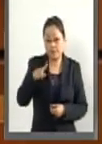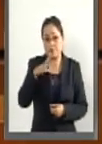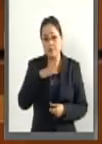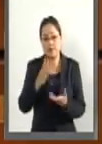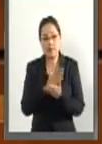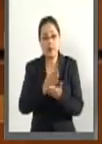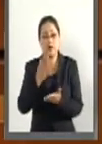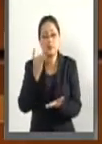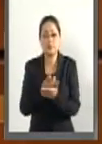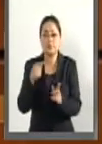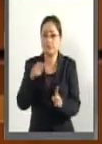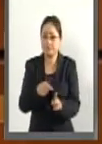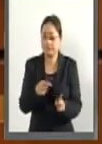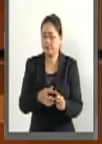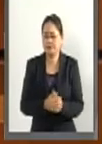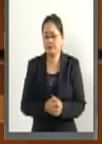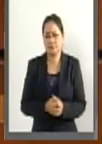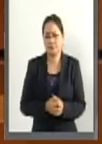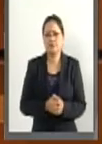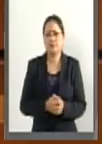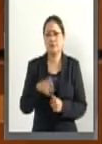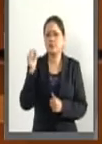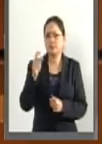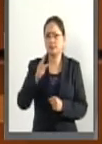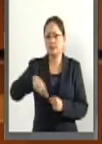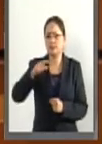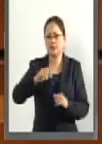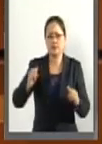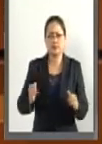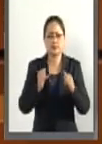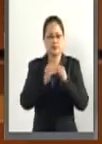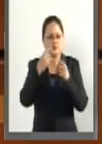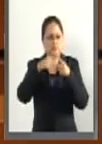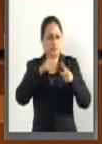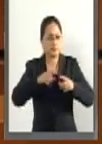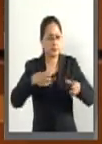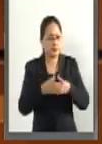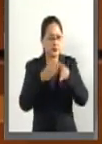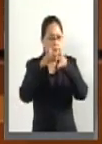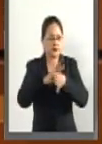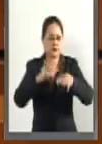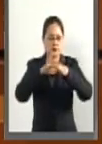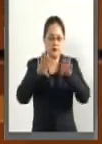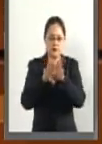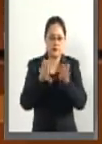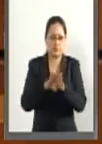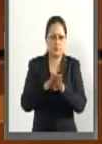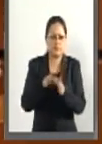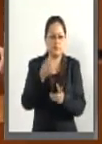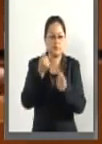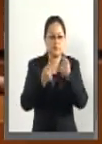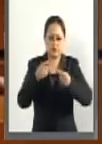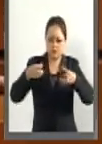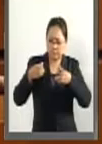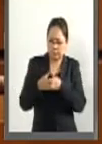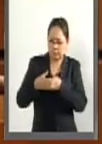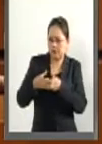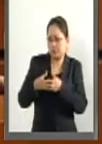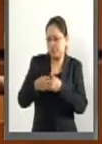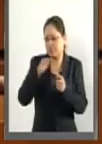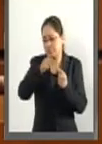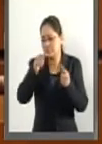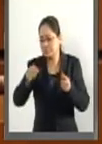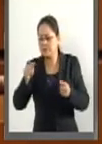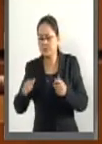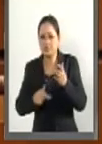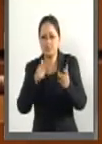eso, también estas instituciones han señalado cómo en los puntos donde se presta este